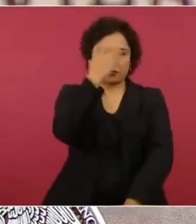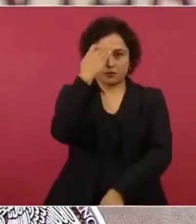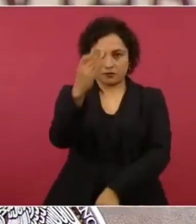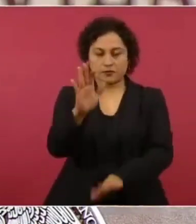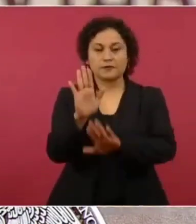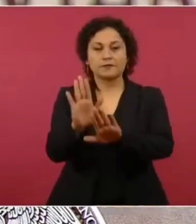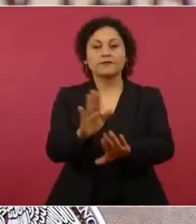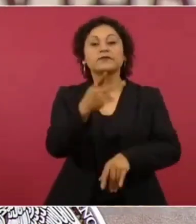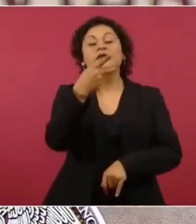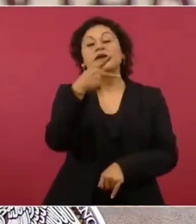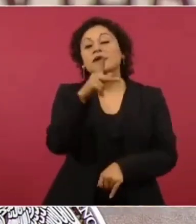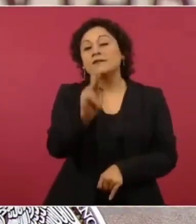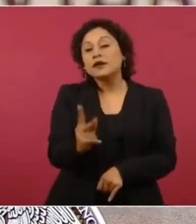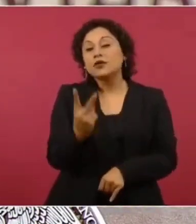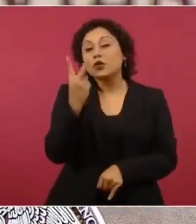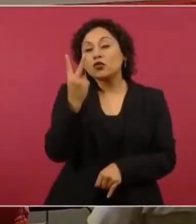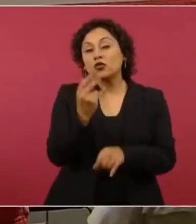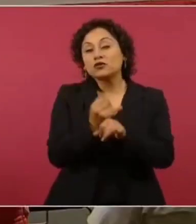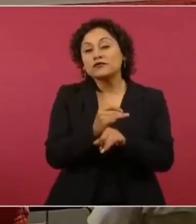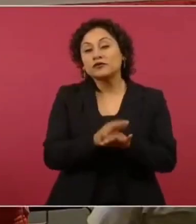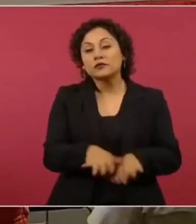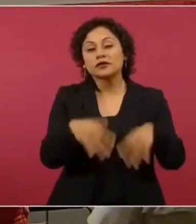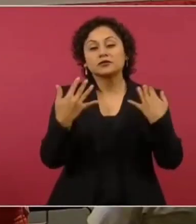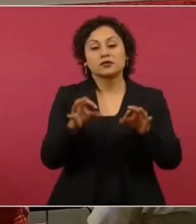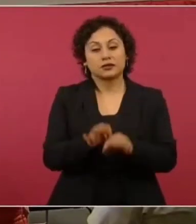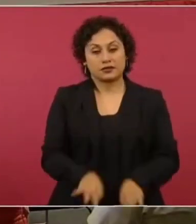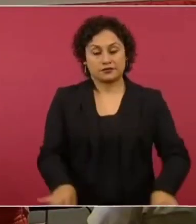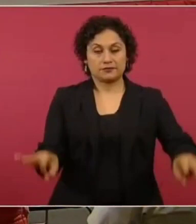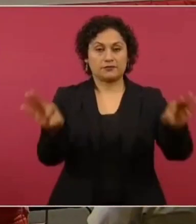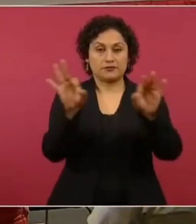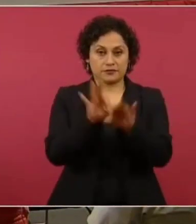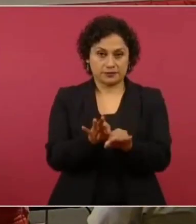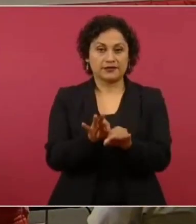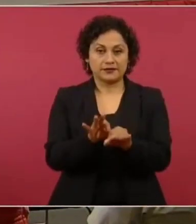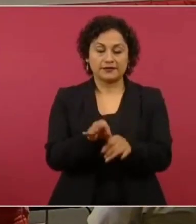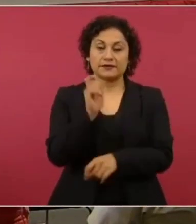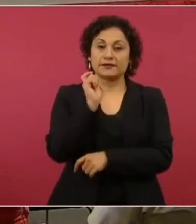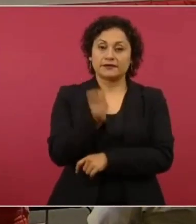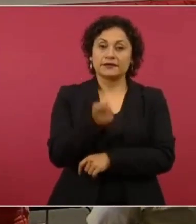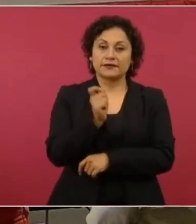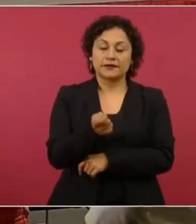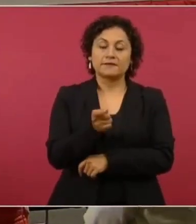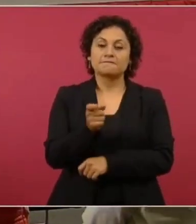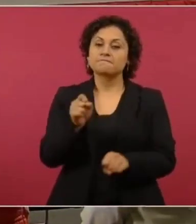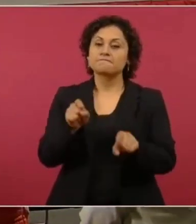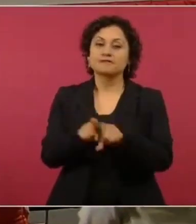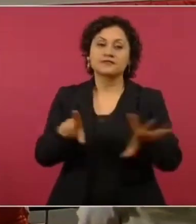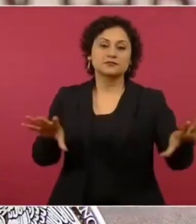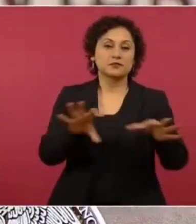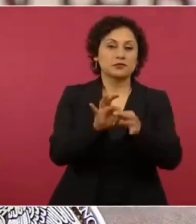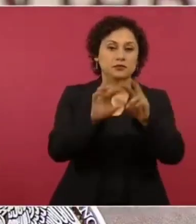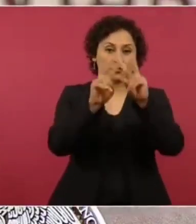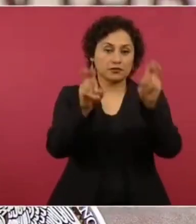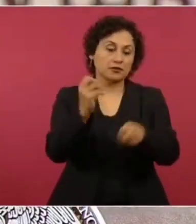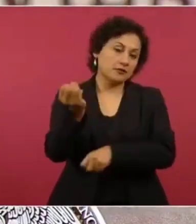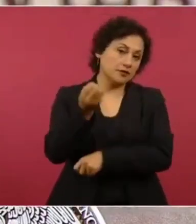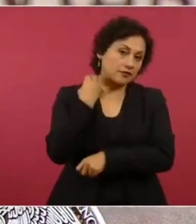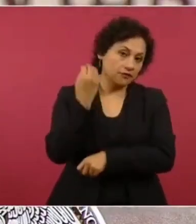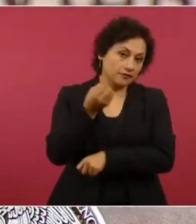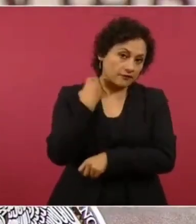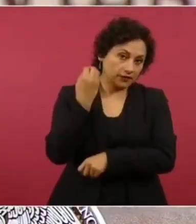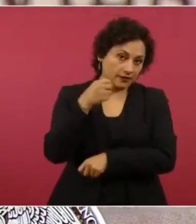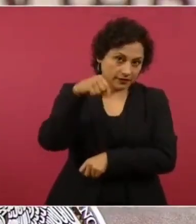informaciones que son de suma relevancia, que involucran a las conferencias matutinas que se